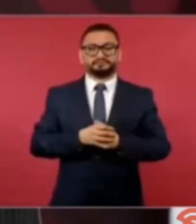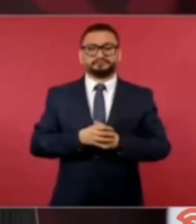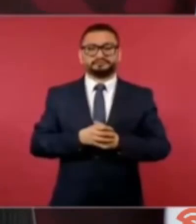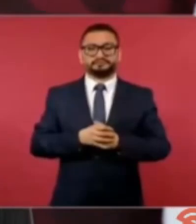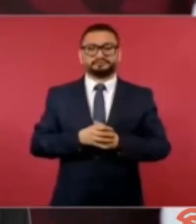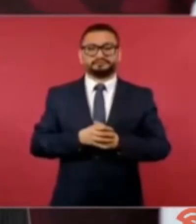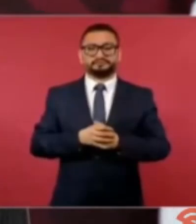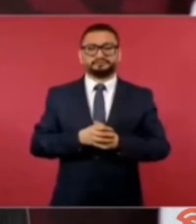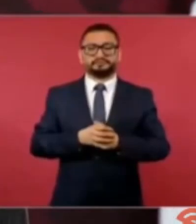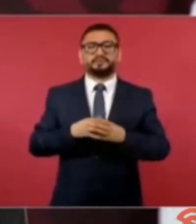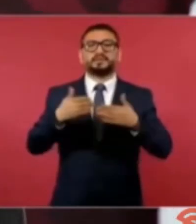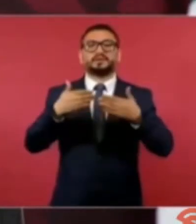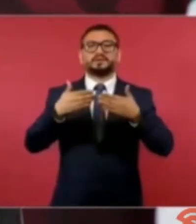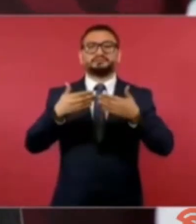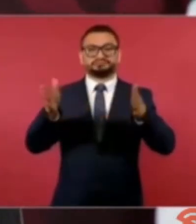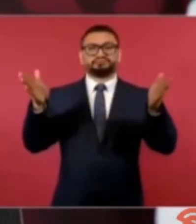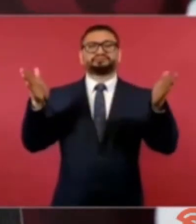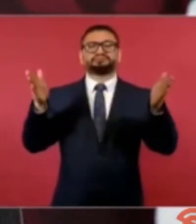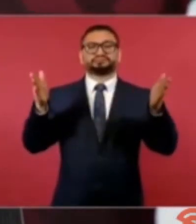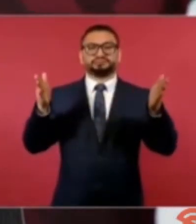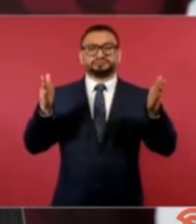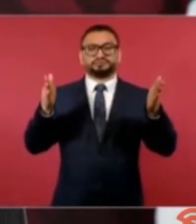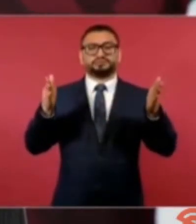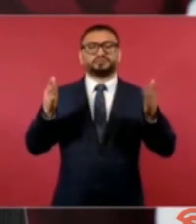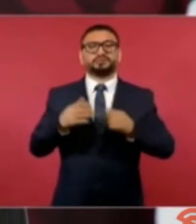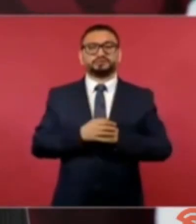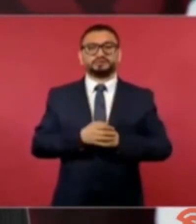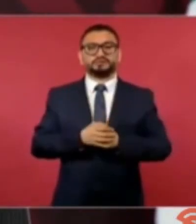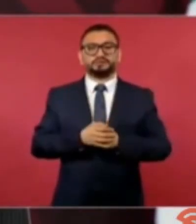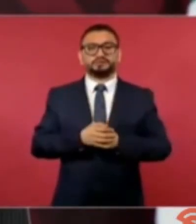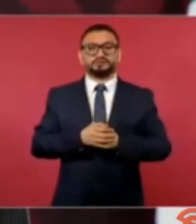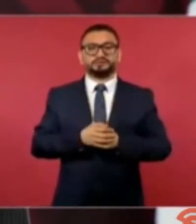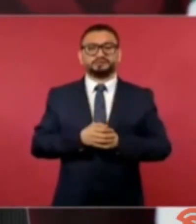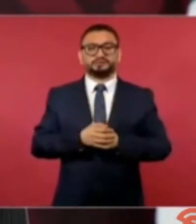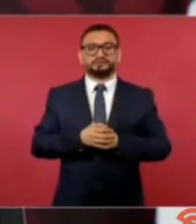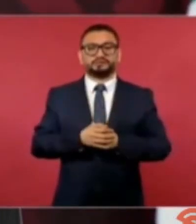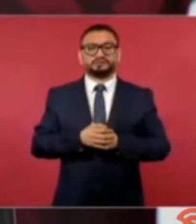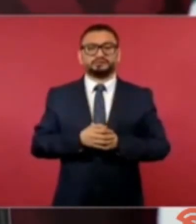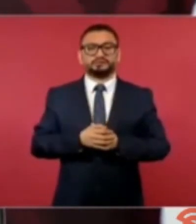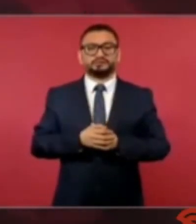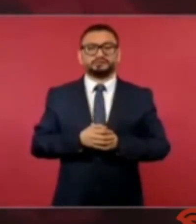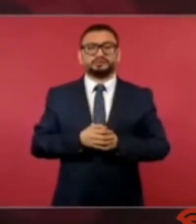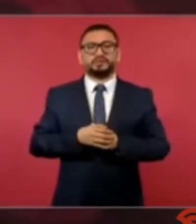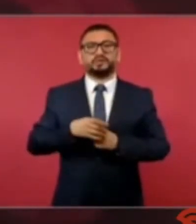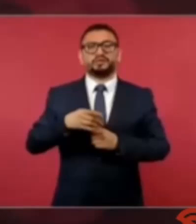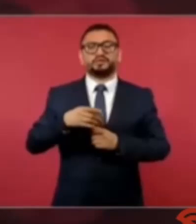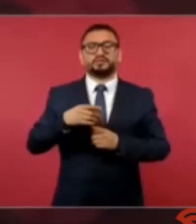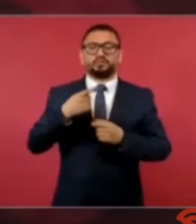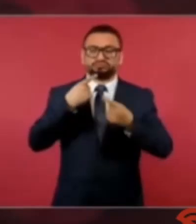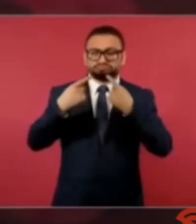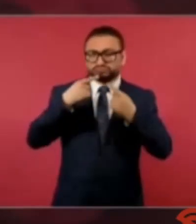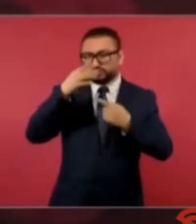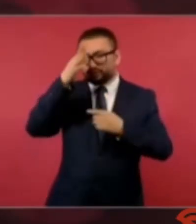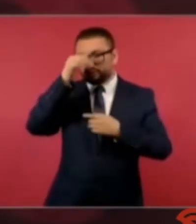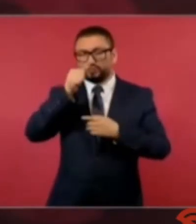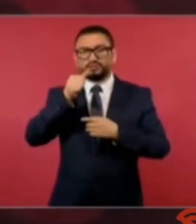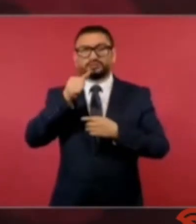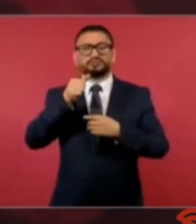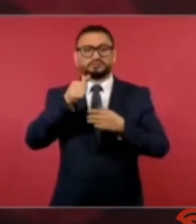abrir auto sí acordar abrir tres